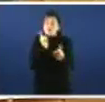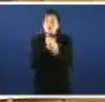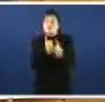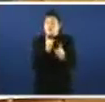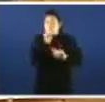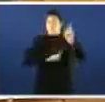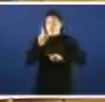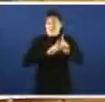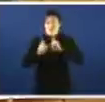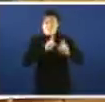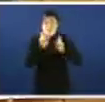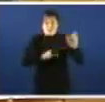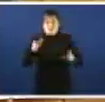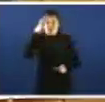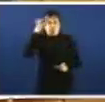do noso povo, non?